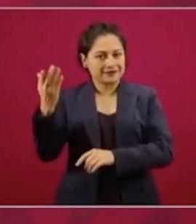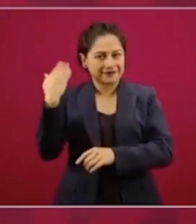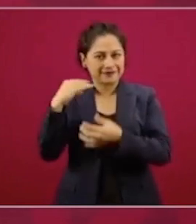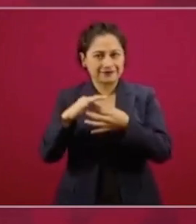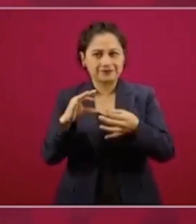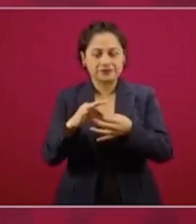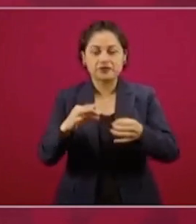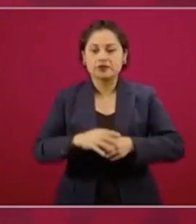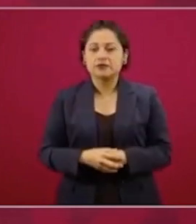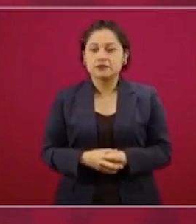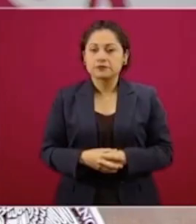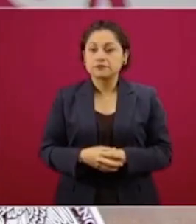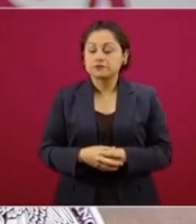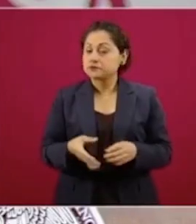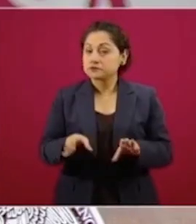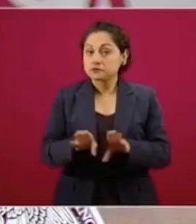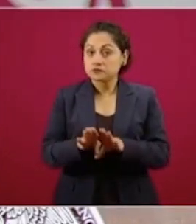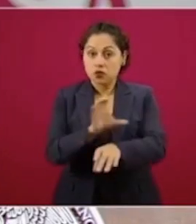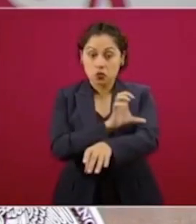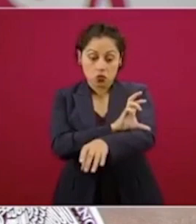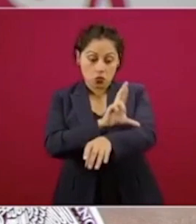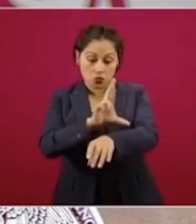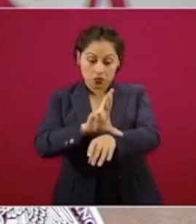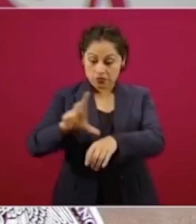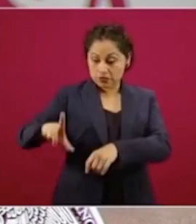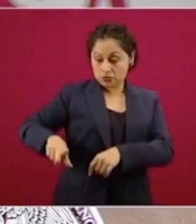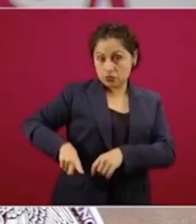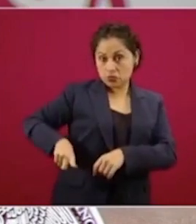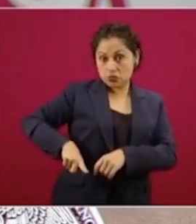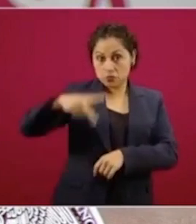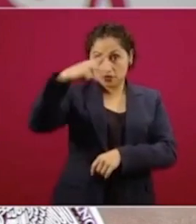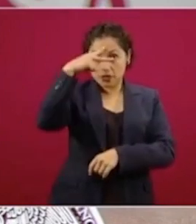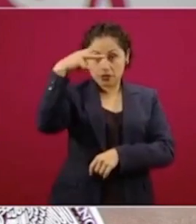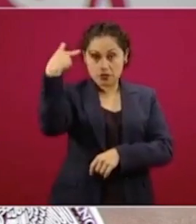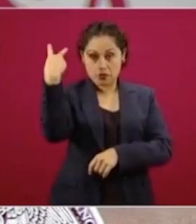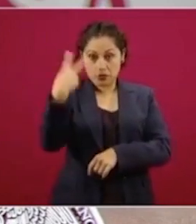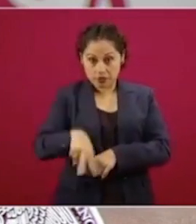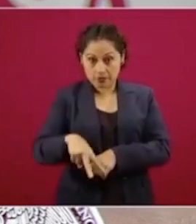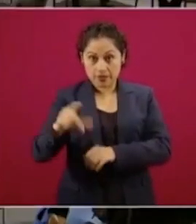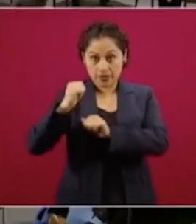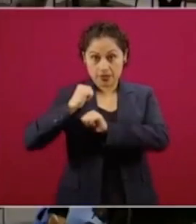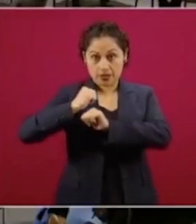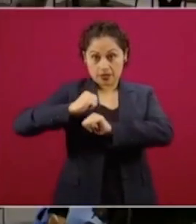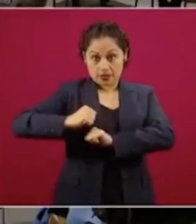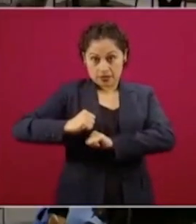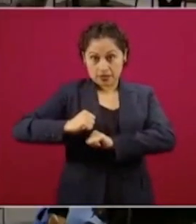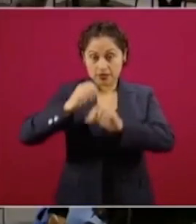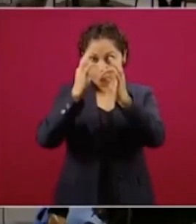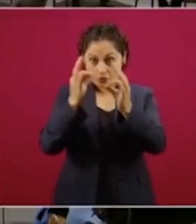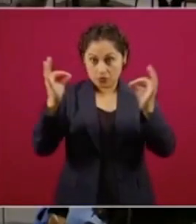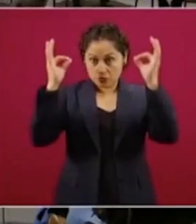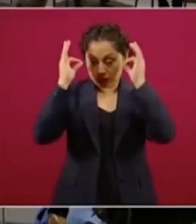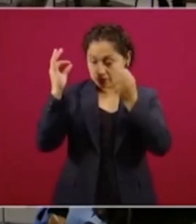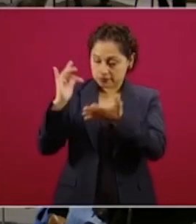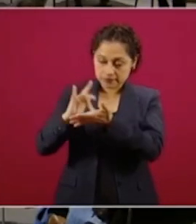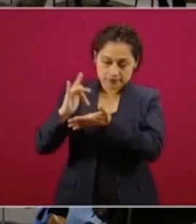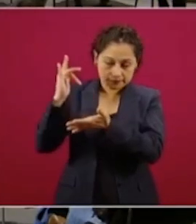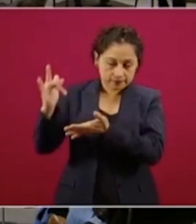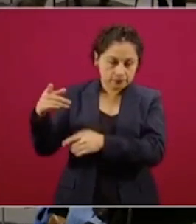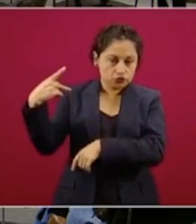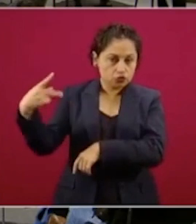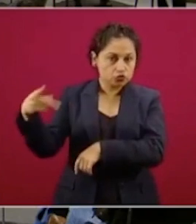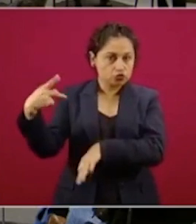gran coordinación con el Gobierno de México, encabezado esta coordinación por el señor Canciller, de la cual también agradezco porque ha sido impresionante la